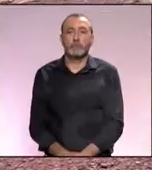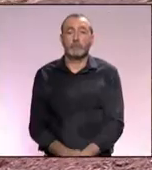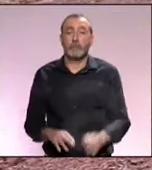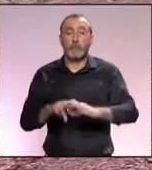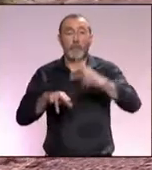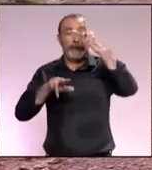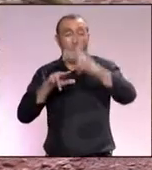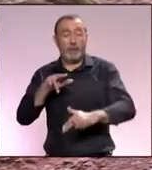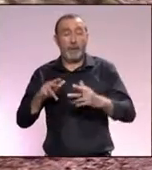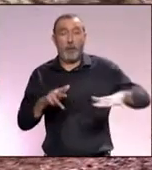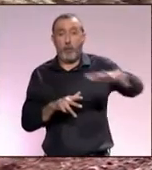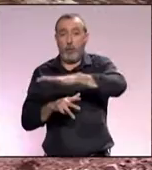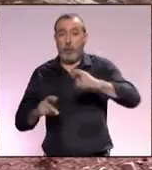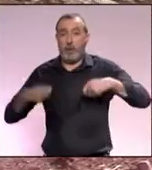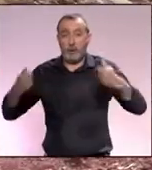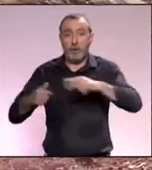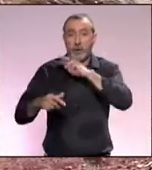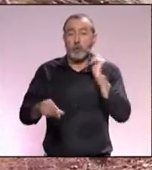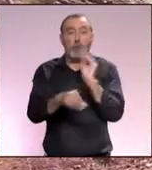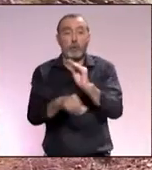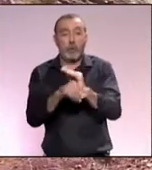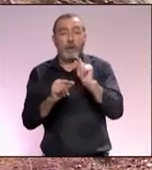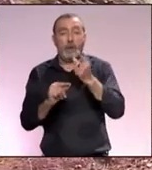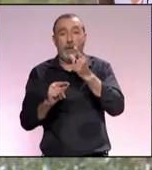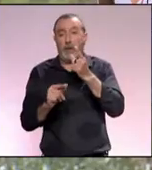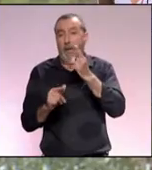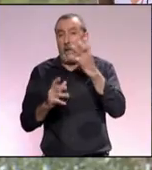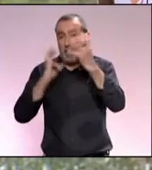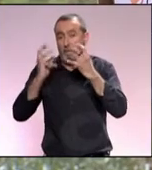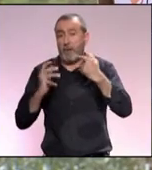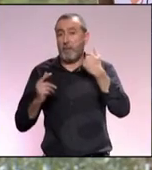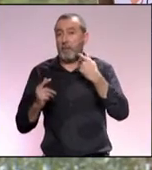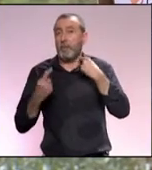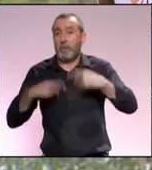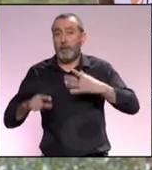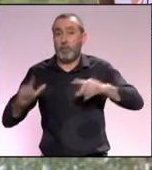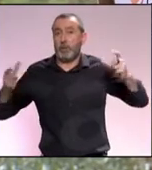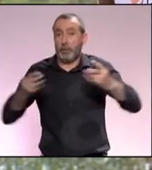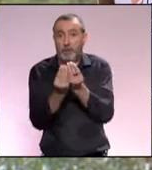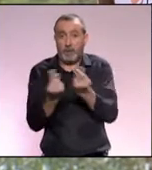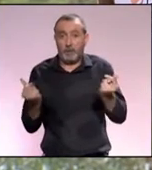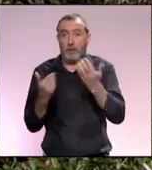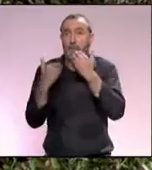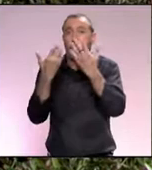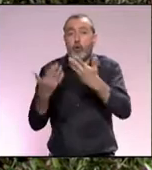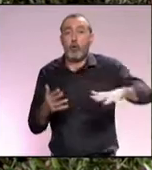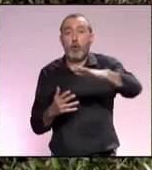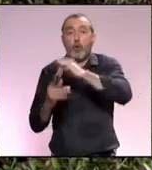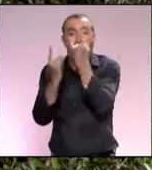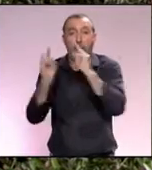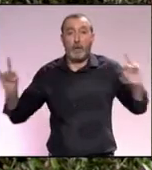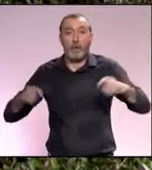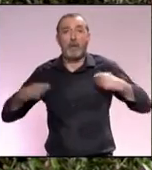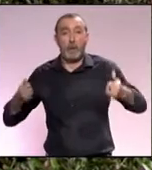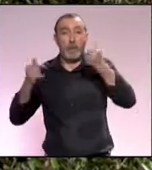Para evitar la pérdida del hábitat natural, proteger especies que están en peligro de extinción y zonas ambientales vulnerables como los propios parques